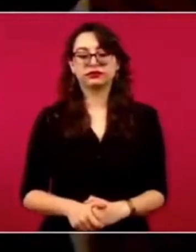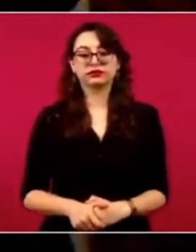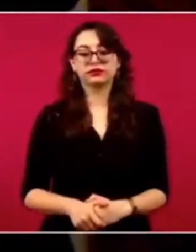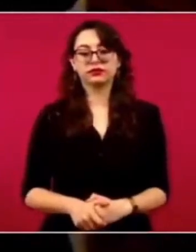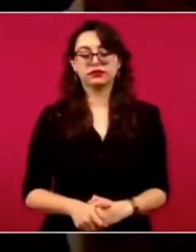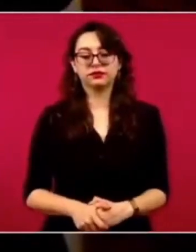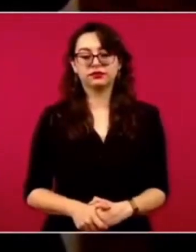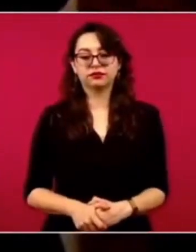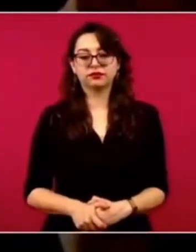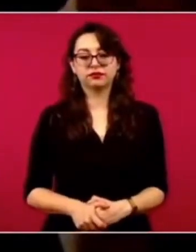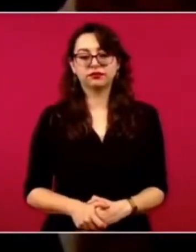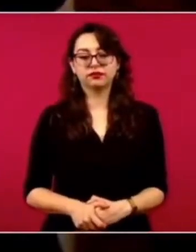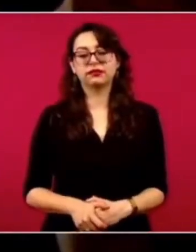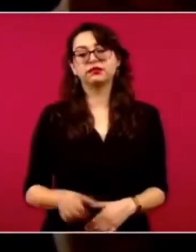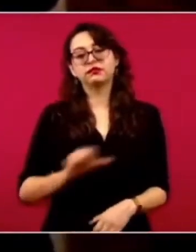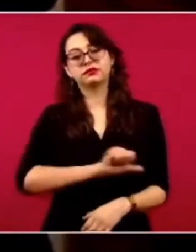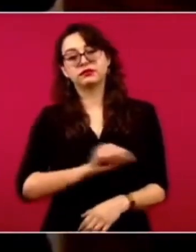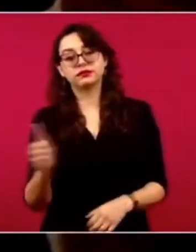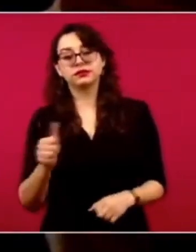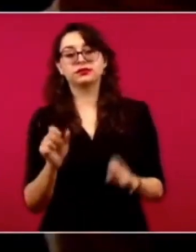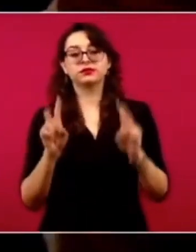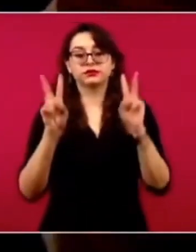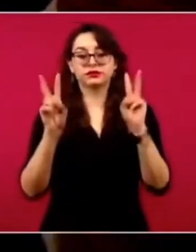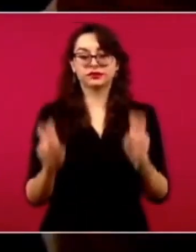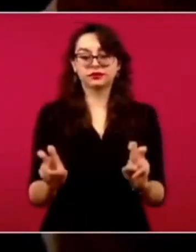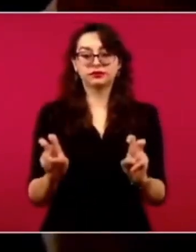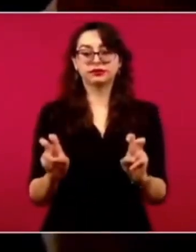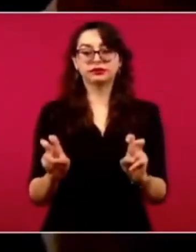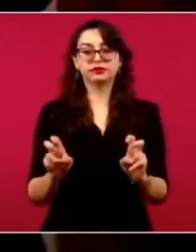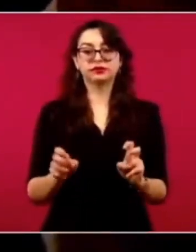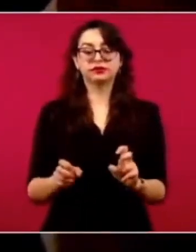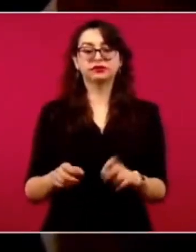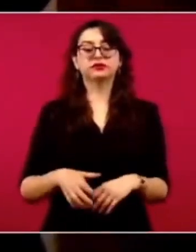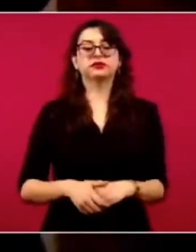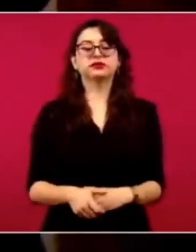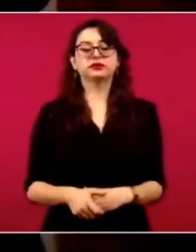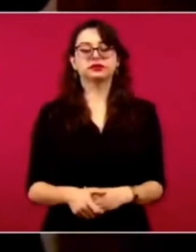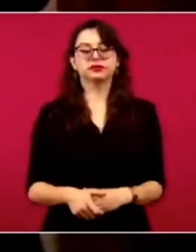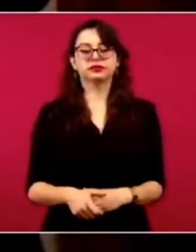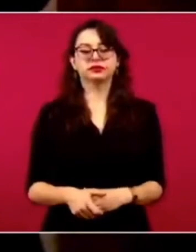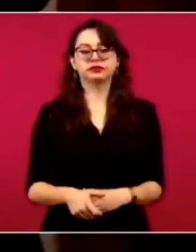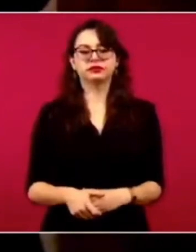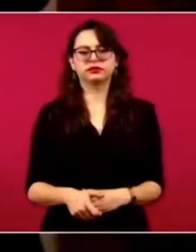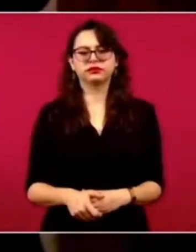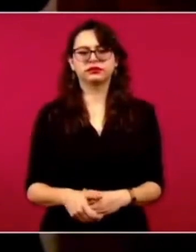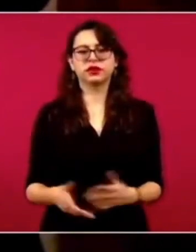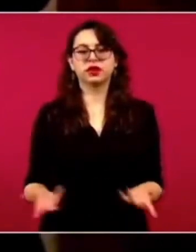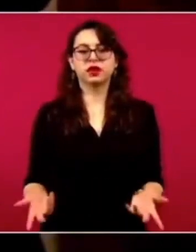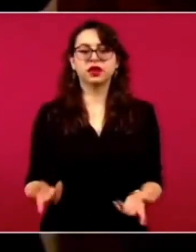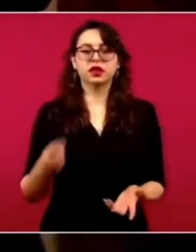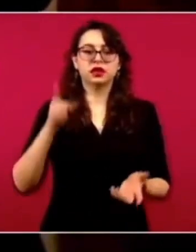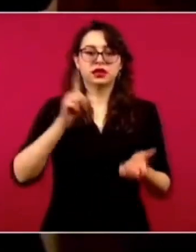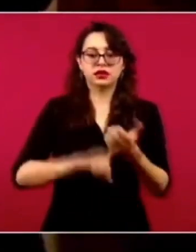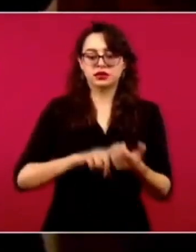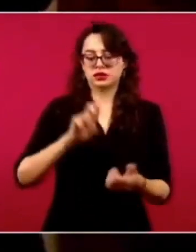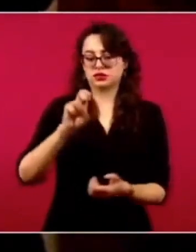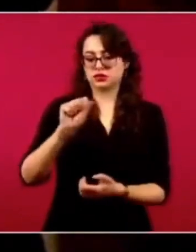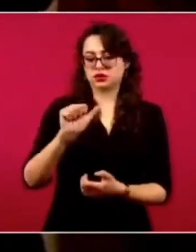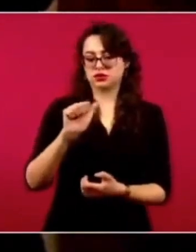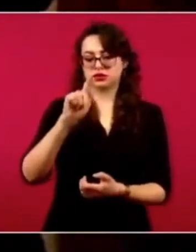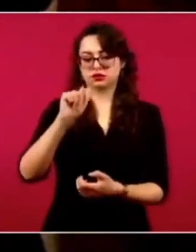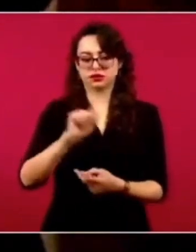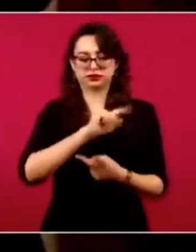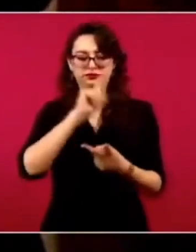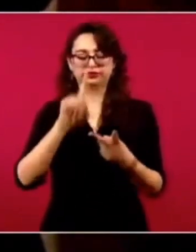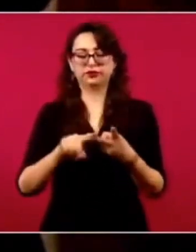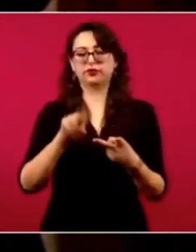Preguntarle sobre esta cruzada, sabemos que desde instituciones estratégicas como el Servicio de Administración Tributaria y la Unidad